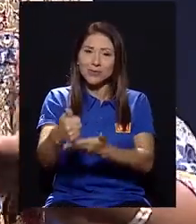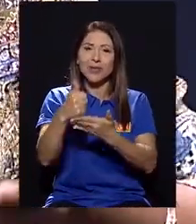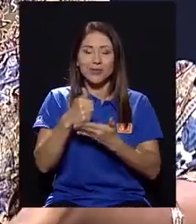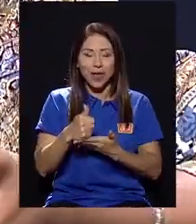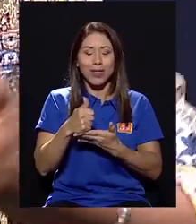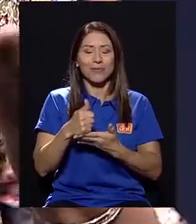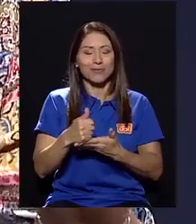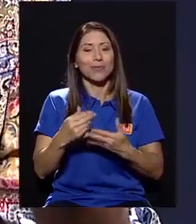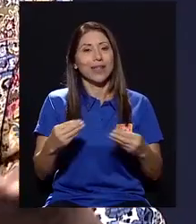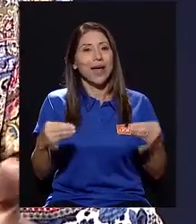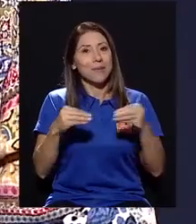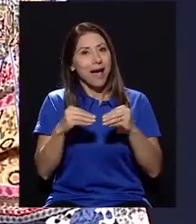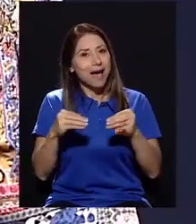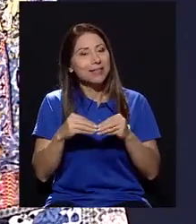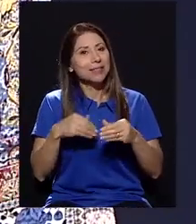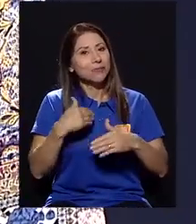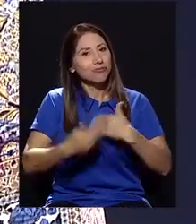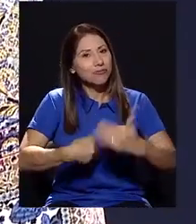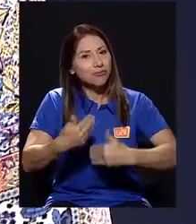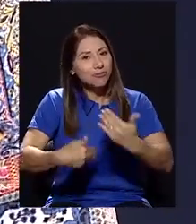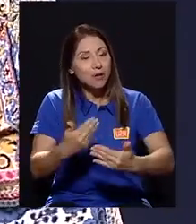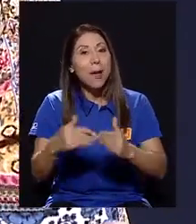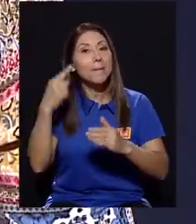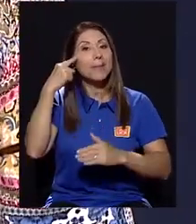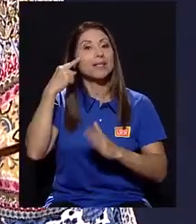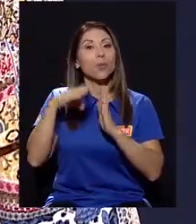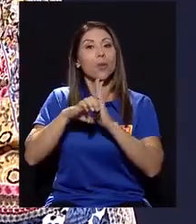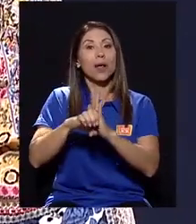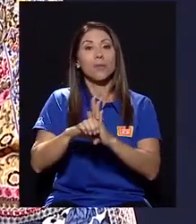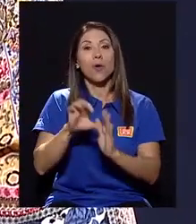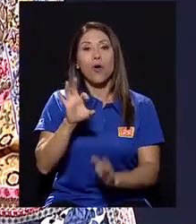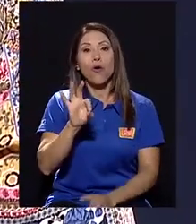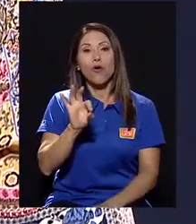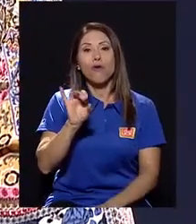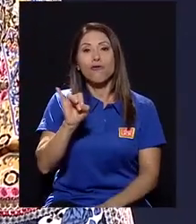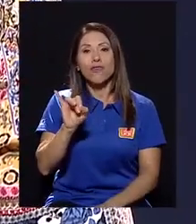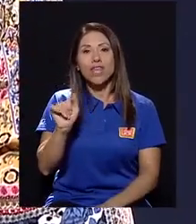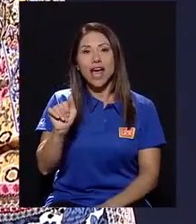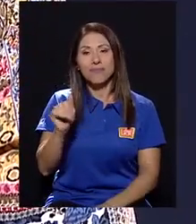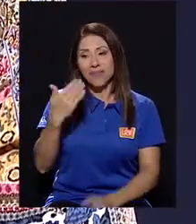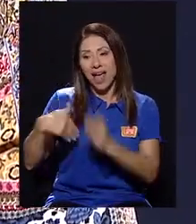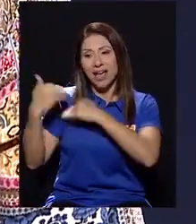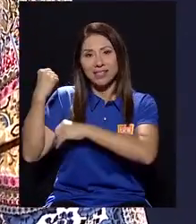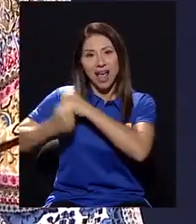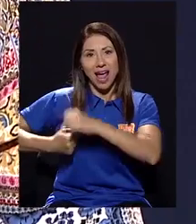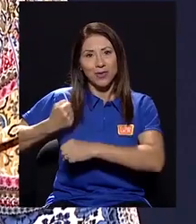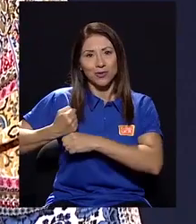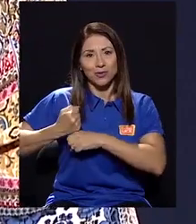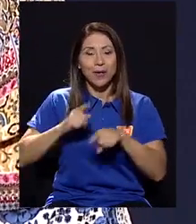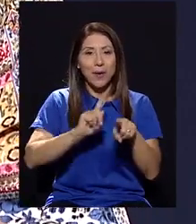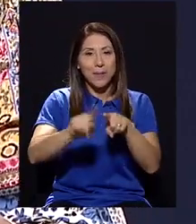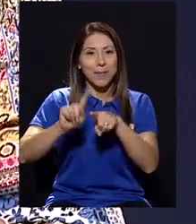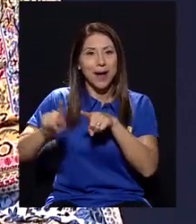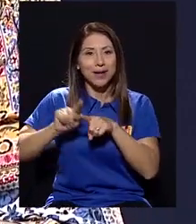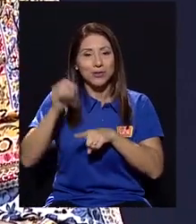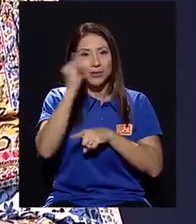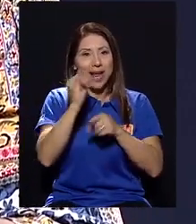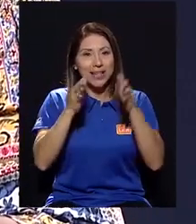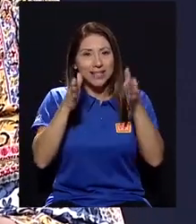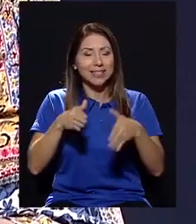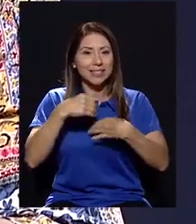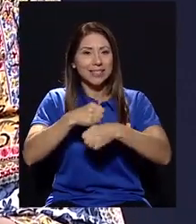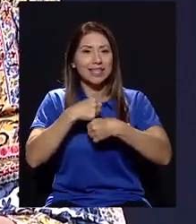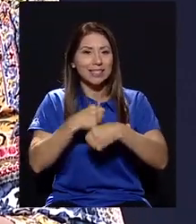ayudado a salir más de esto. Pienso en el FIA, por ejemplo, de hace años, con varios artistas que hicimos